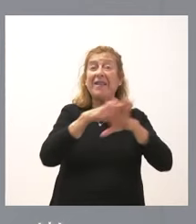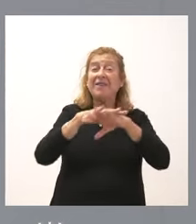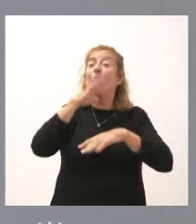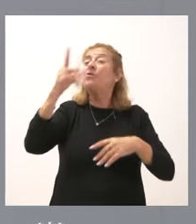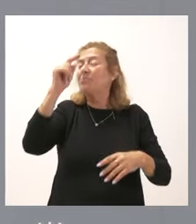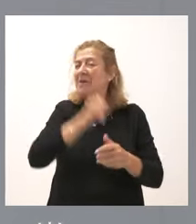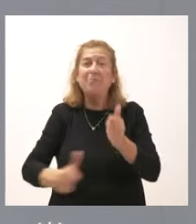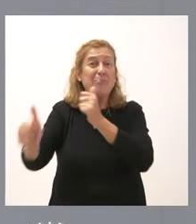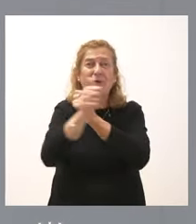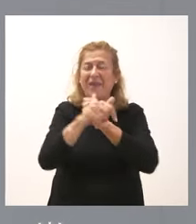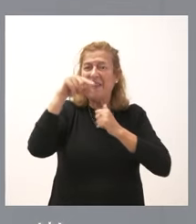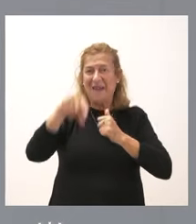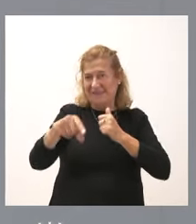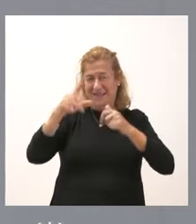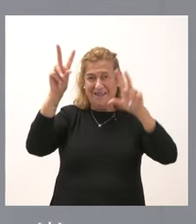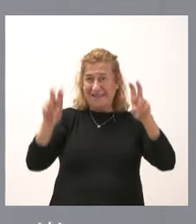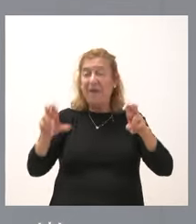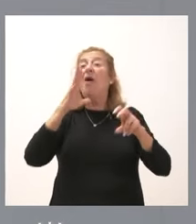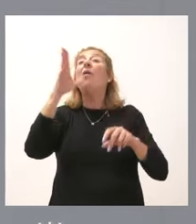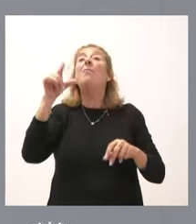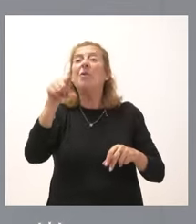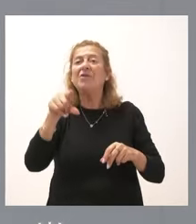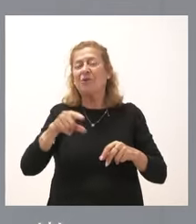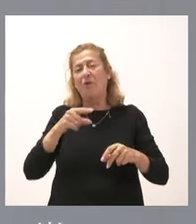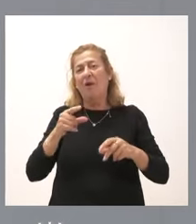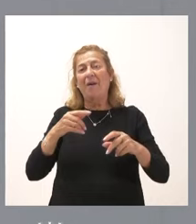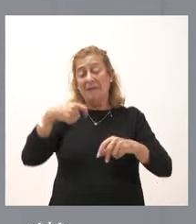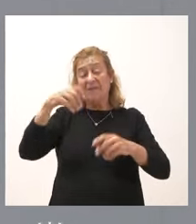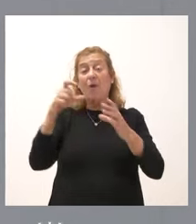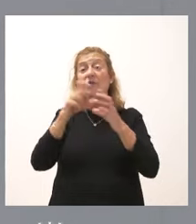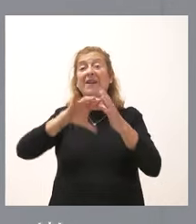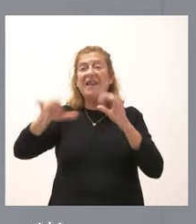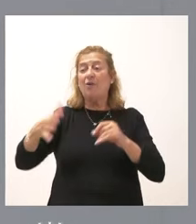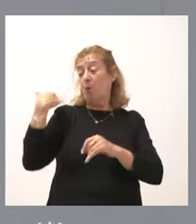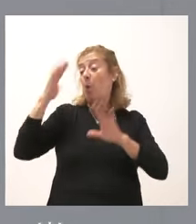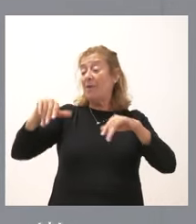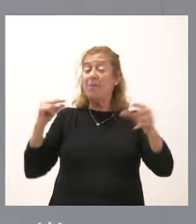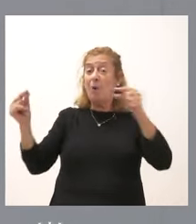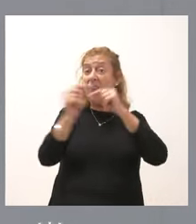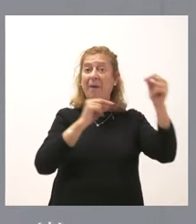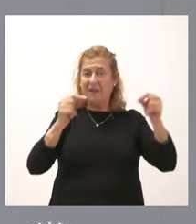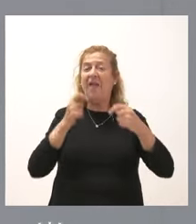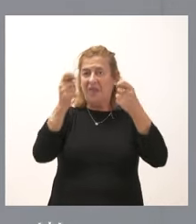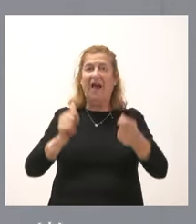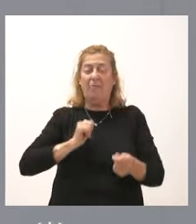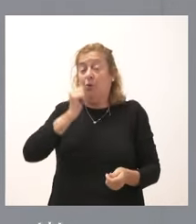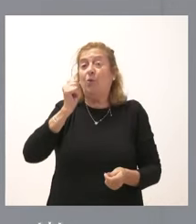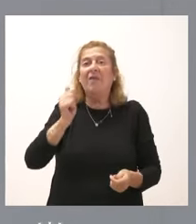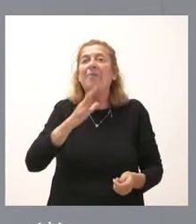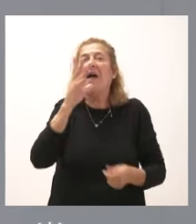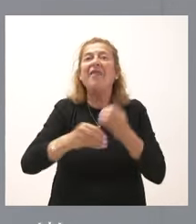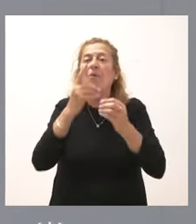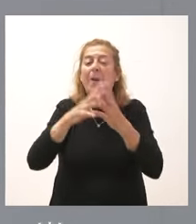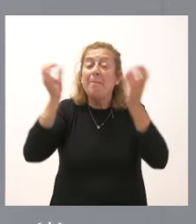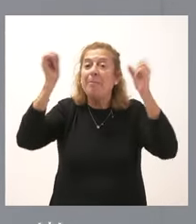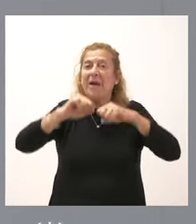prioridad que le damos a esta materia y, además, por eso es la prioridad que el presidente de la Junta de Castilla y se le otorgó en el último debate planteando la oportunidad de hacer un pacto